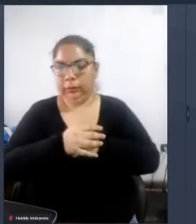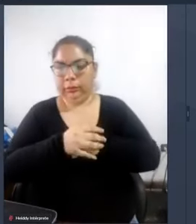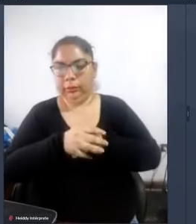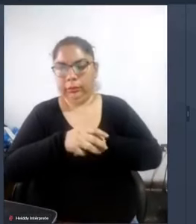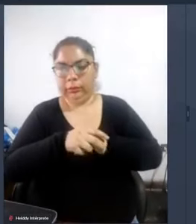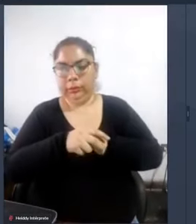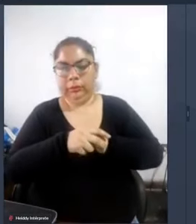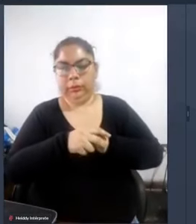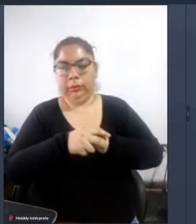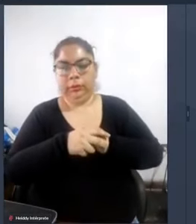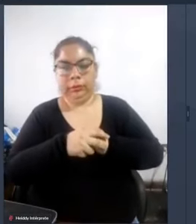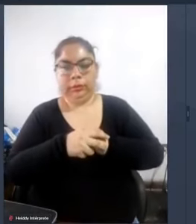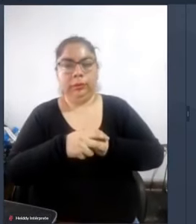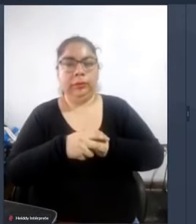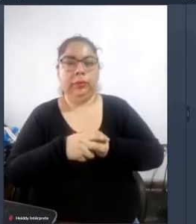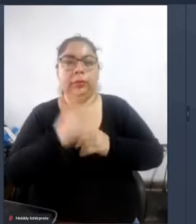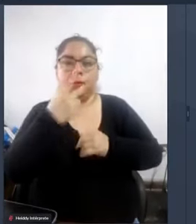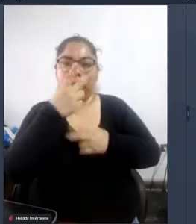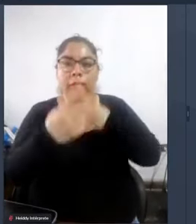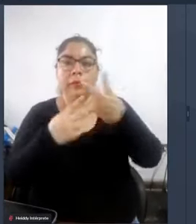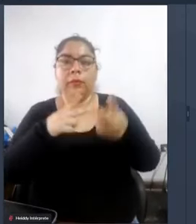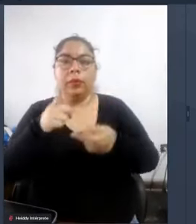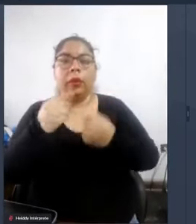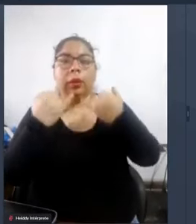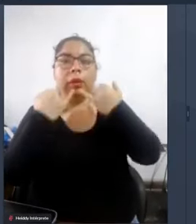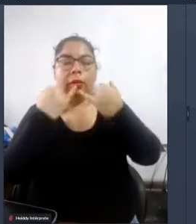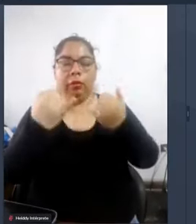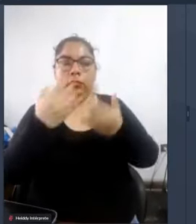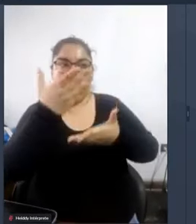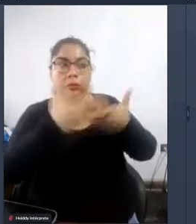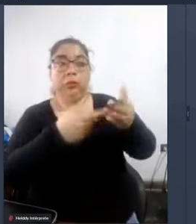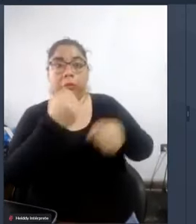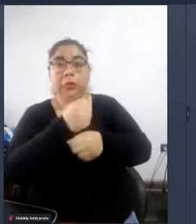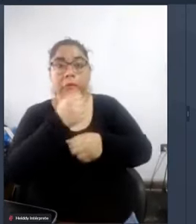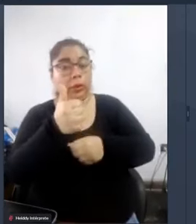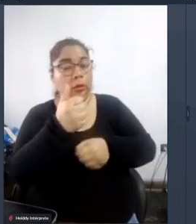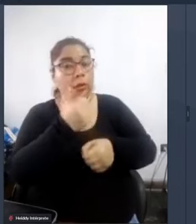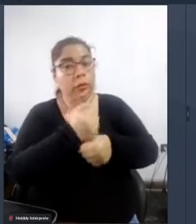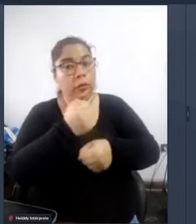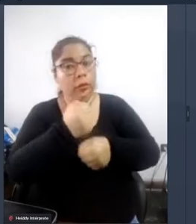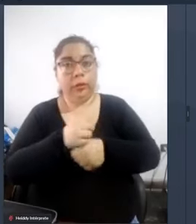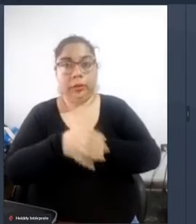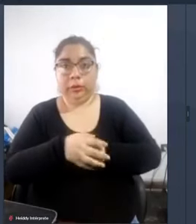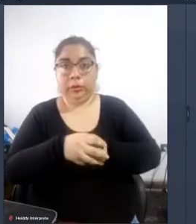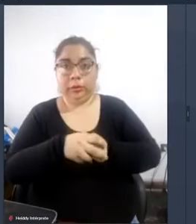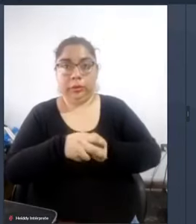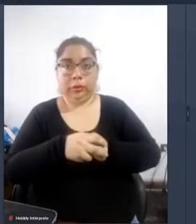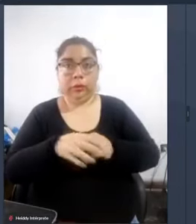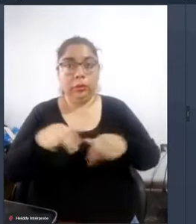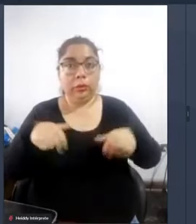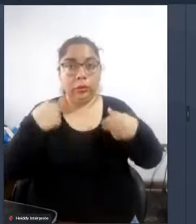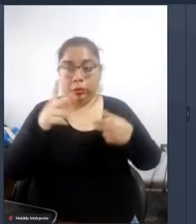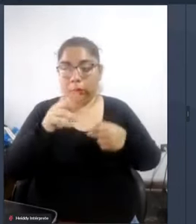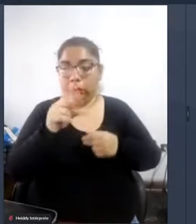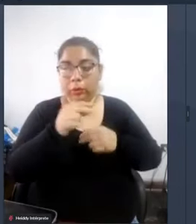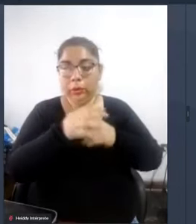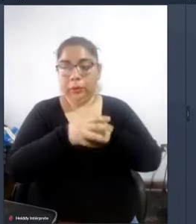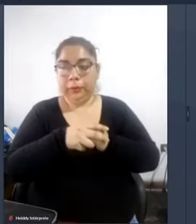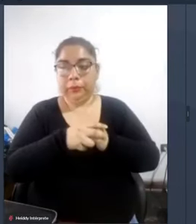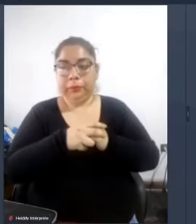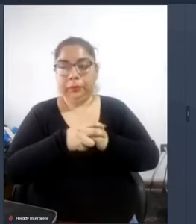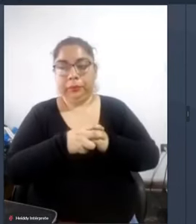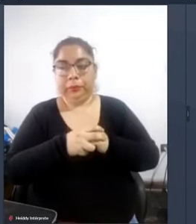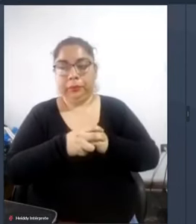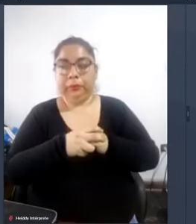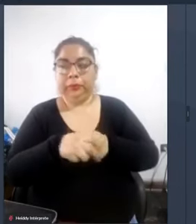más cercano y muchas veces ese trabajo es informal o ese trabajo no es el que en el que